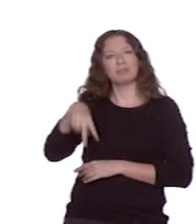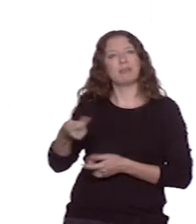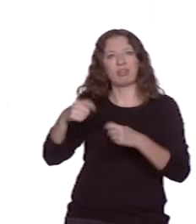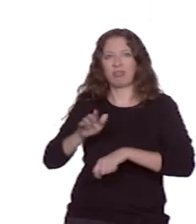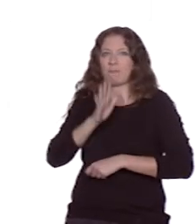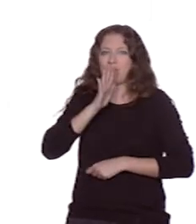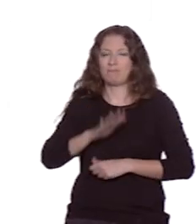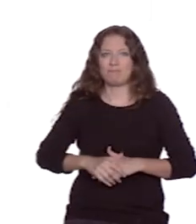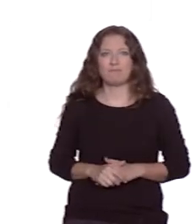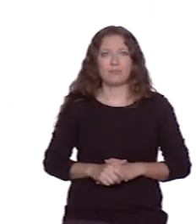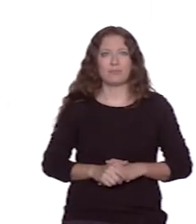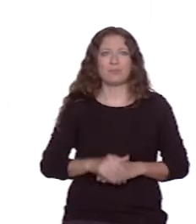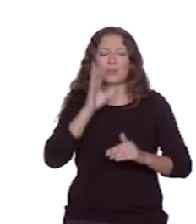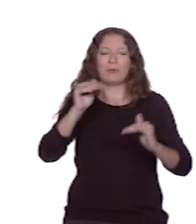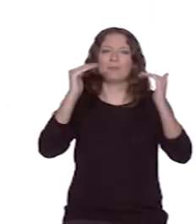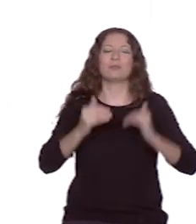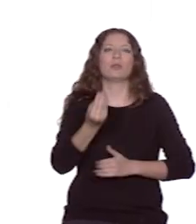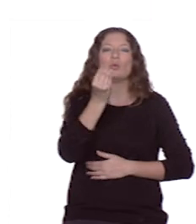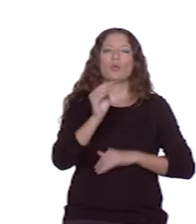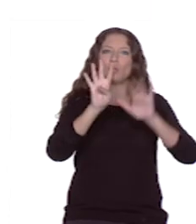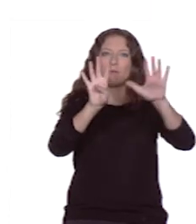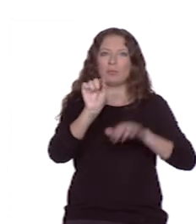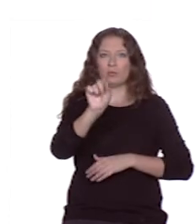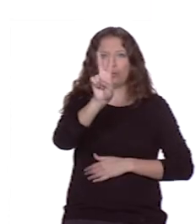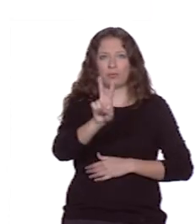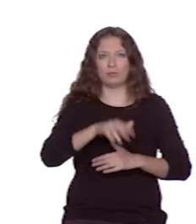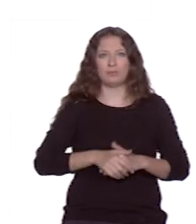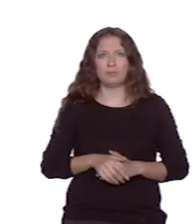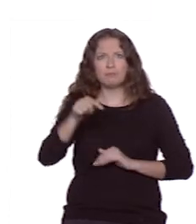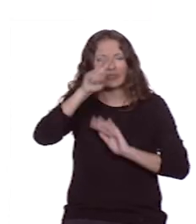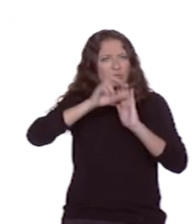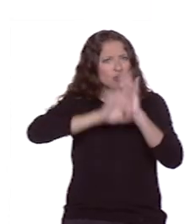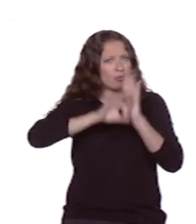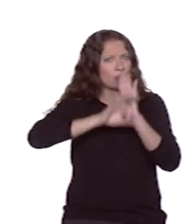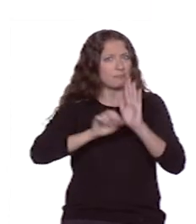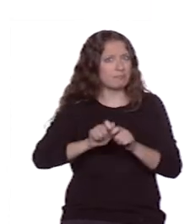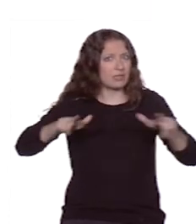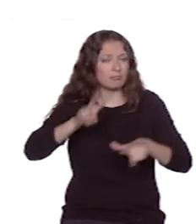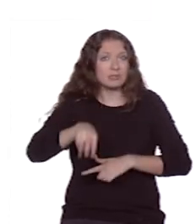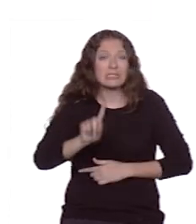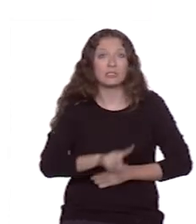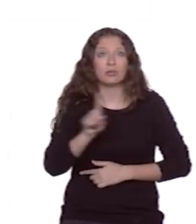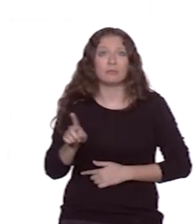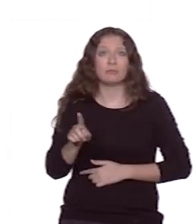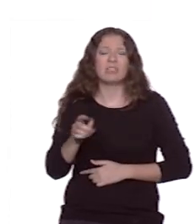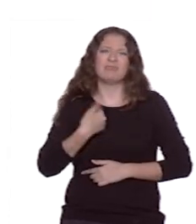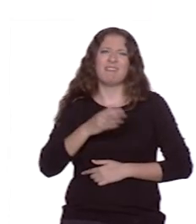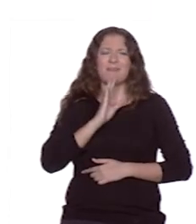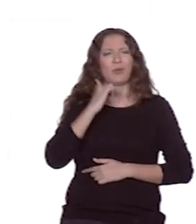la pregunta Q9.2. ¿Es software de plataforma? Como hemos dicho, sí, es software de plataforma.